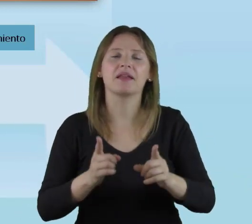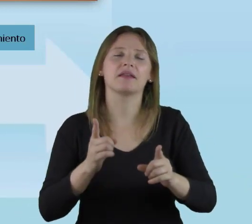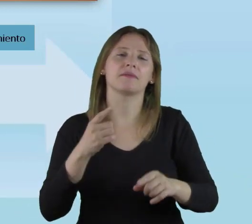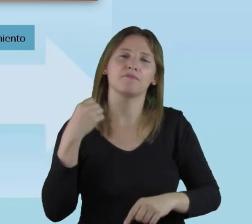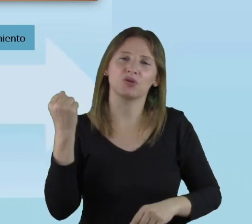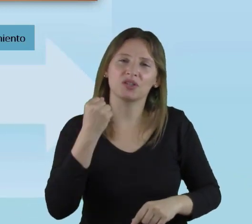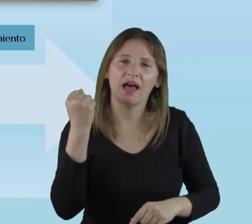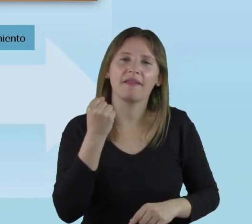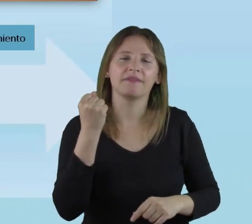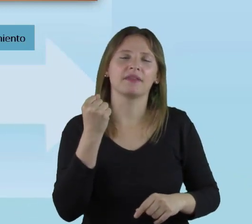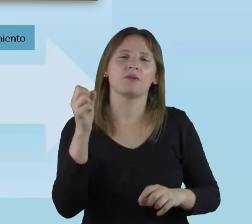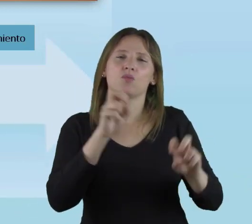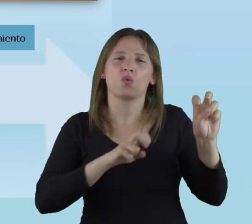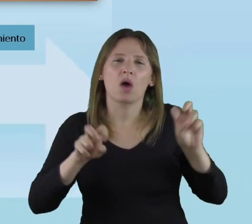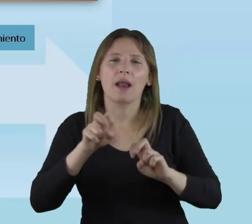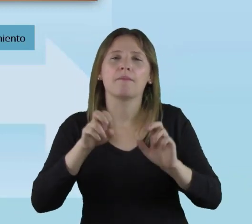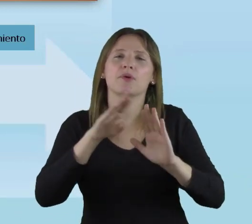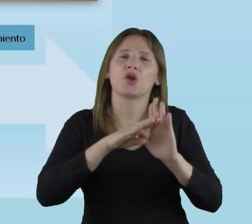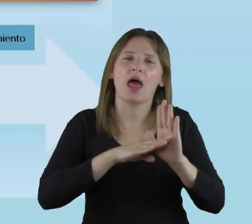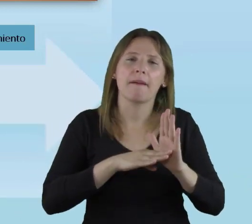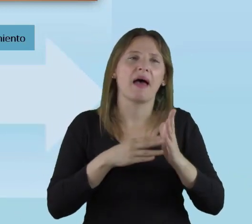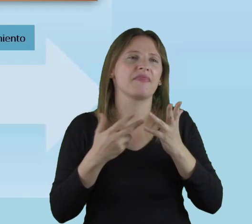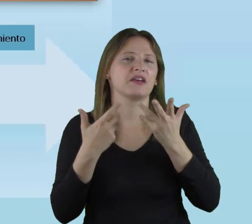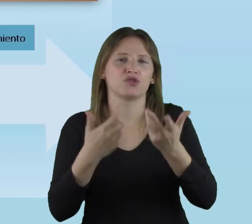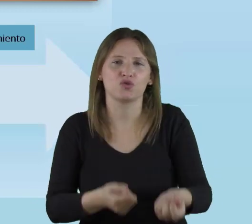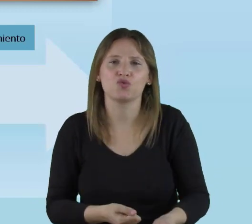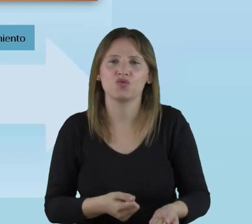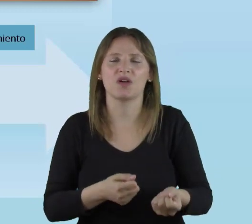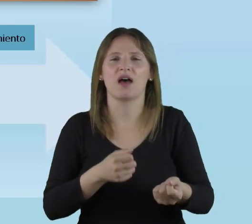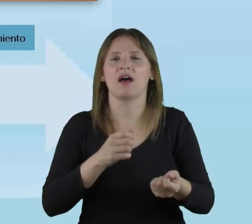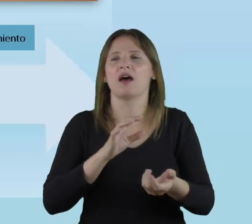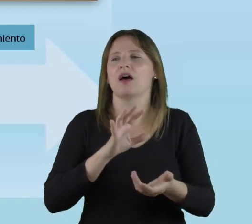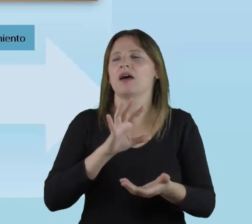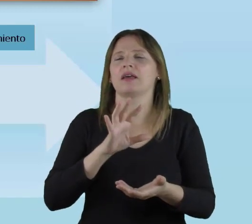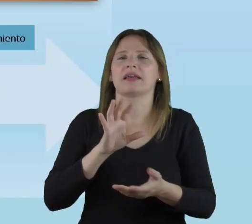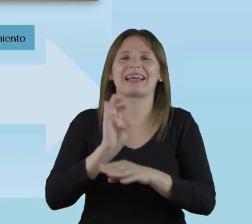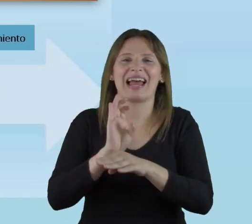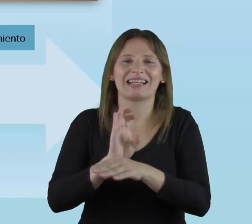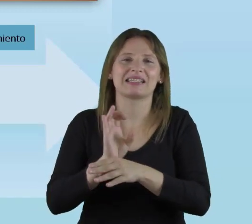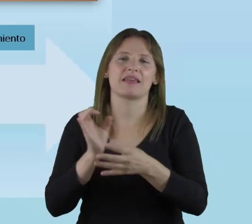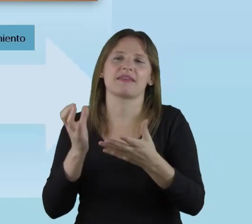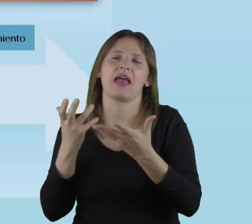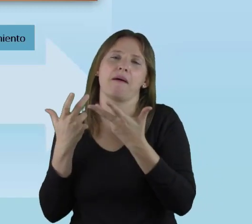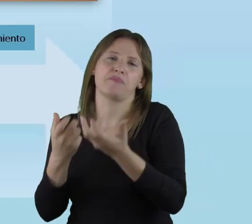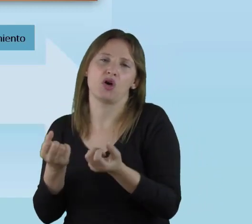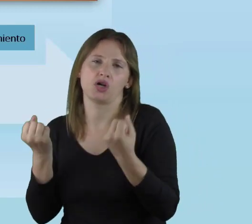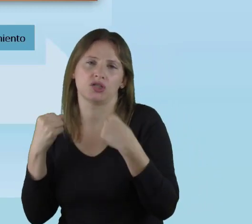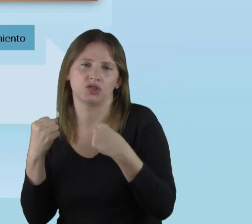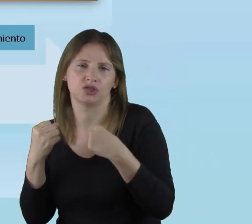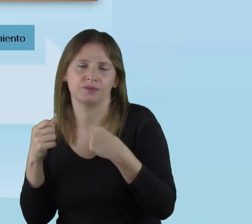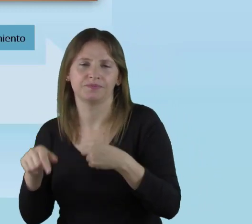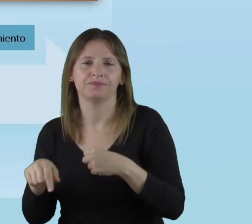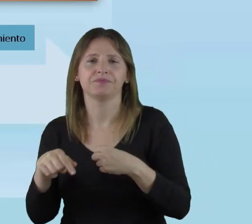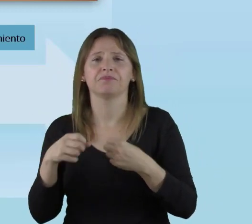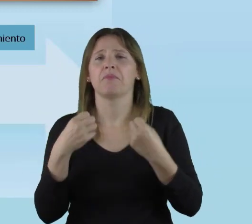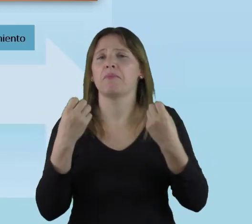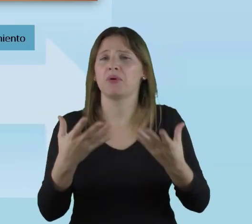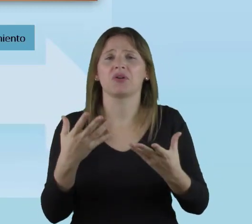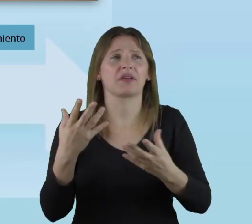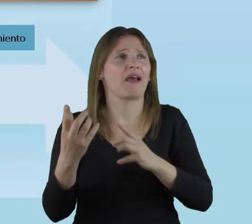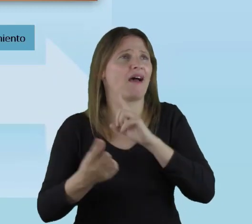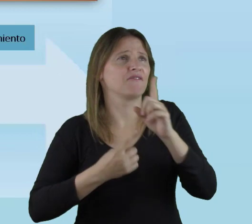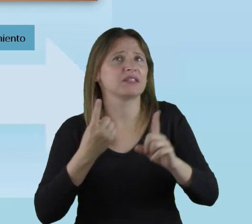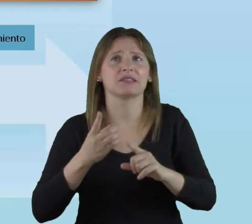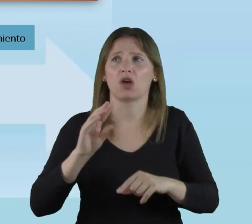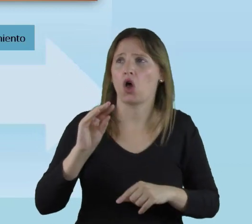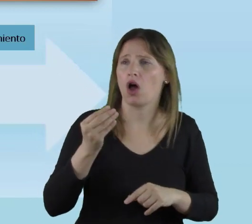También es importante considerar programas de ayuda. Rincones de recuperación porque hay momentos en que